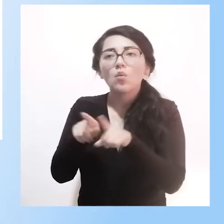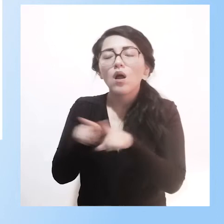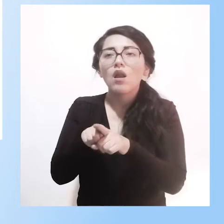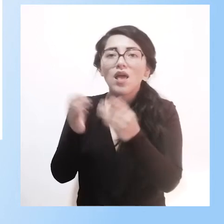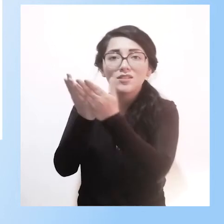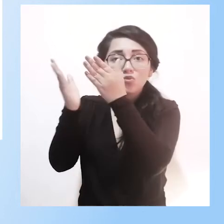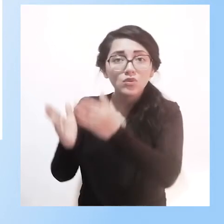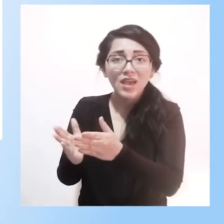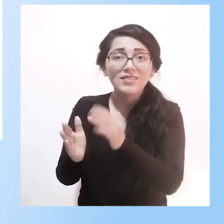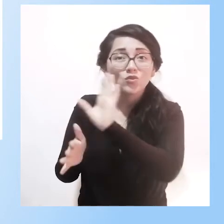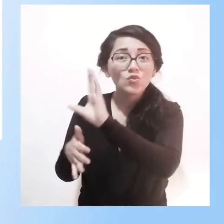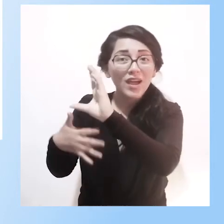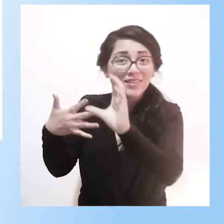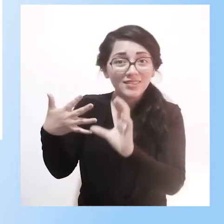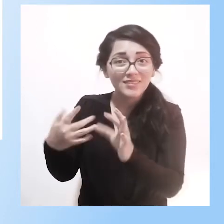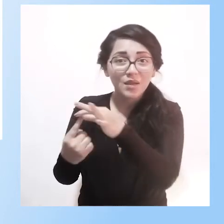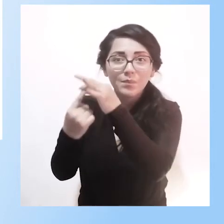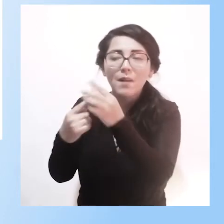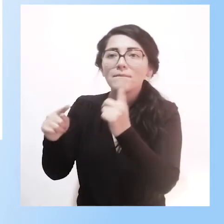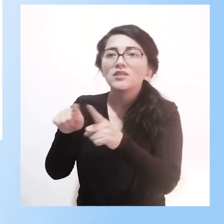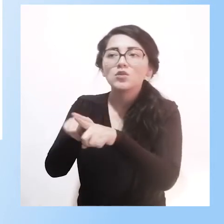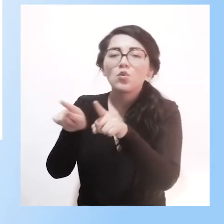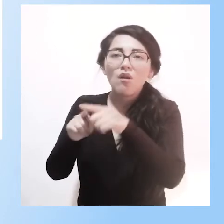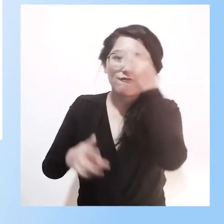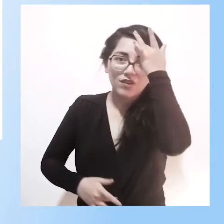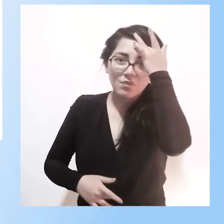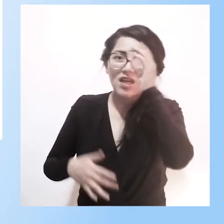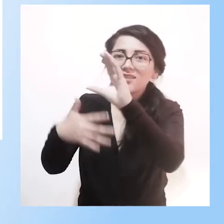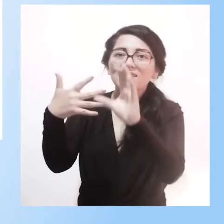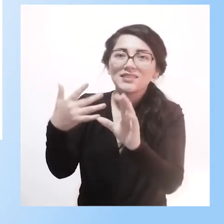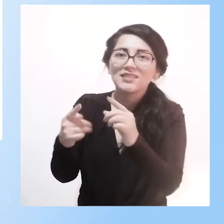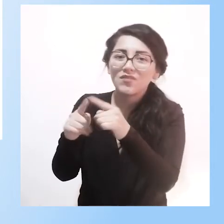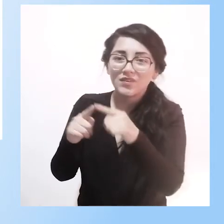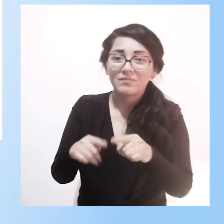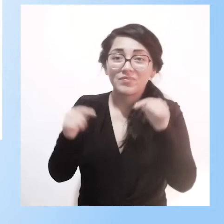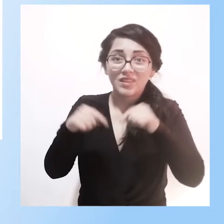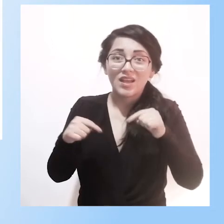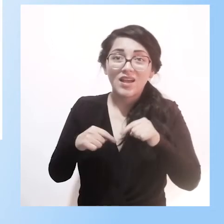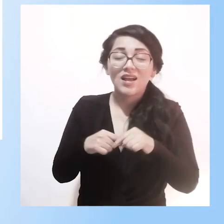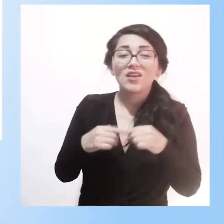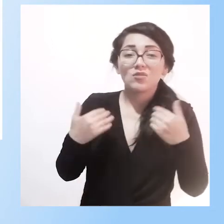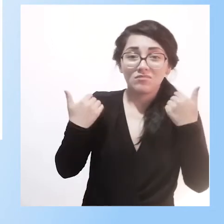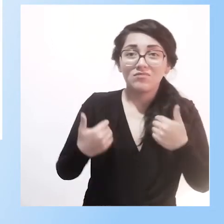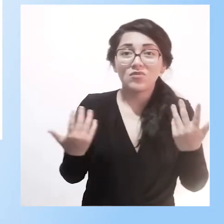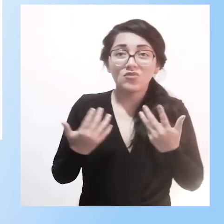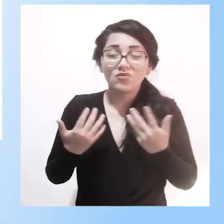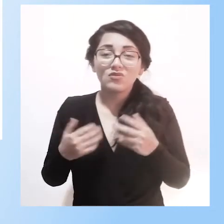la población también, y acá en San Pablo donde vivo, que son 45 salas hospitalarias con 110